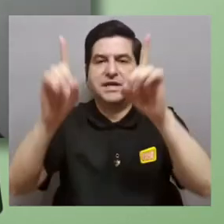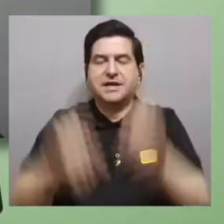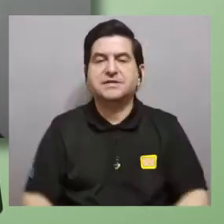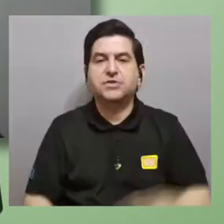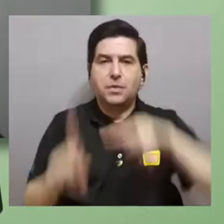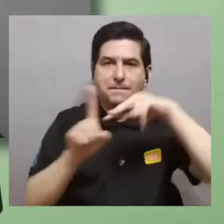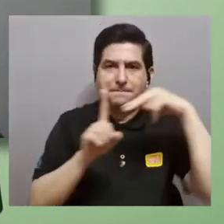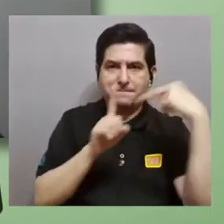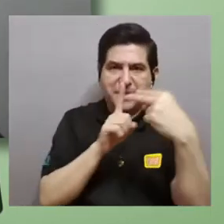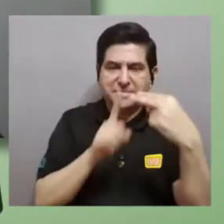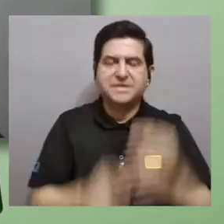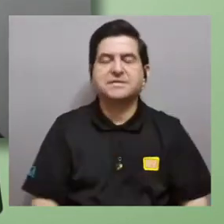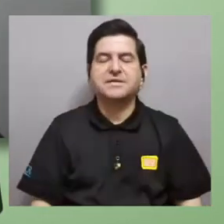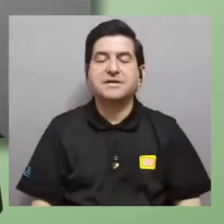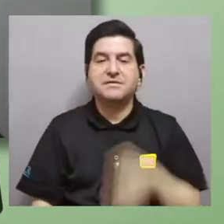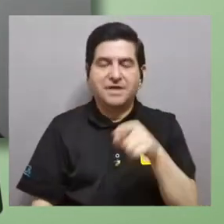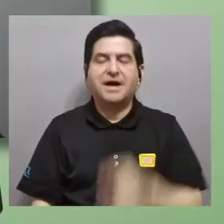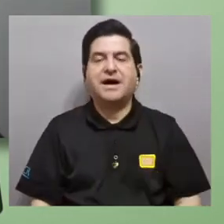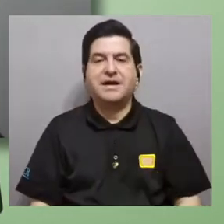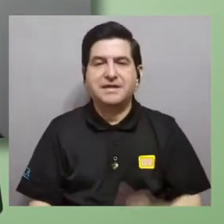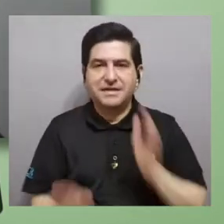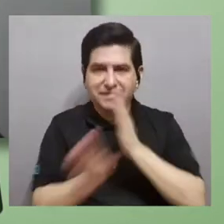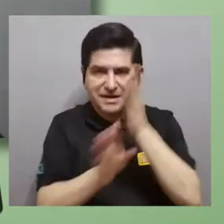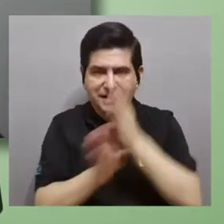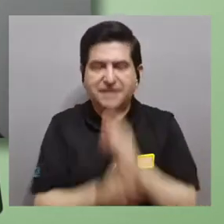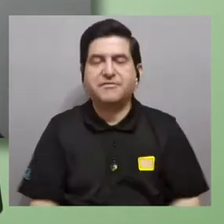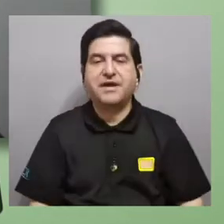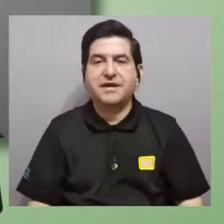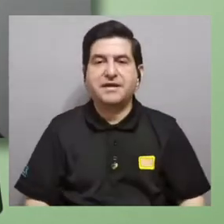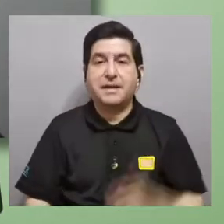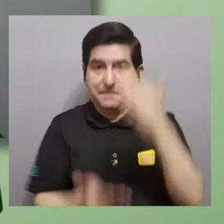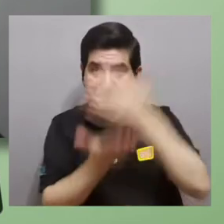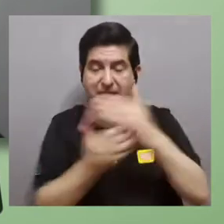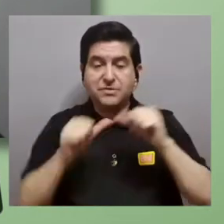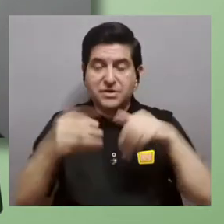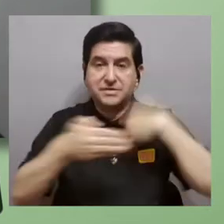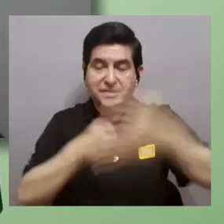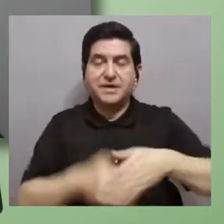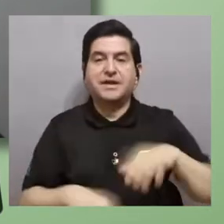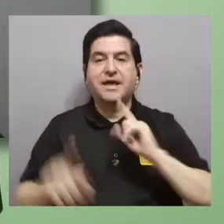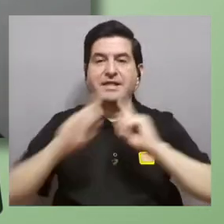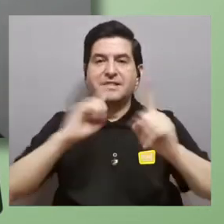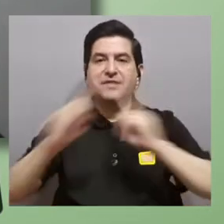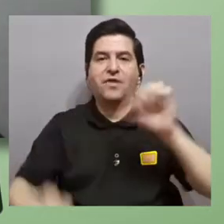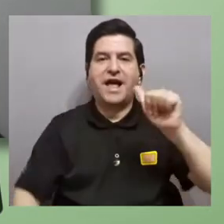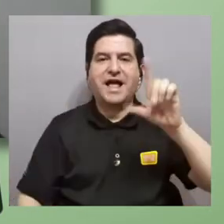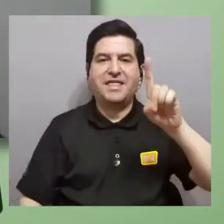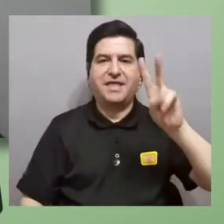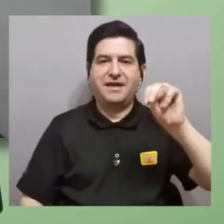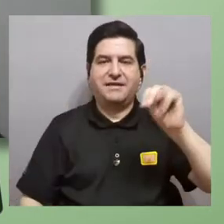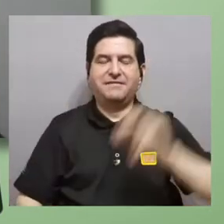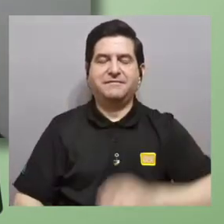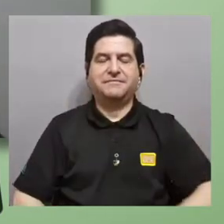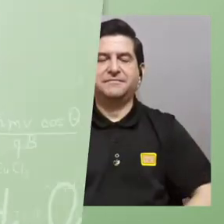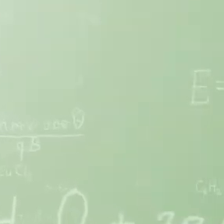investigación educativa desde la perspectiva disciplinar. Hacemos una pausa y ya regresamos con más de Divulga ADN.